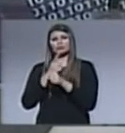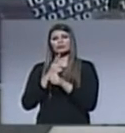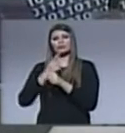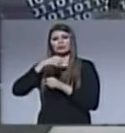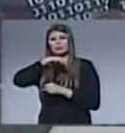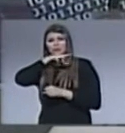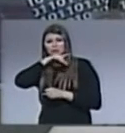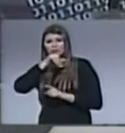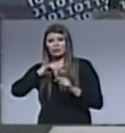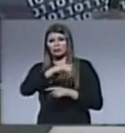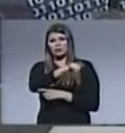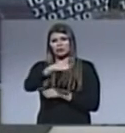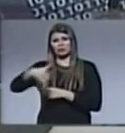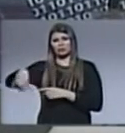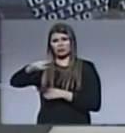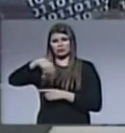manipular a las masas.